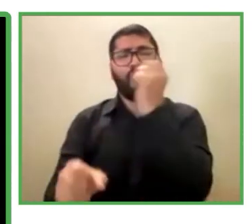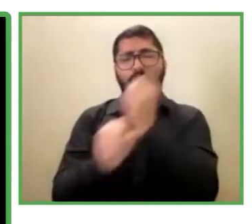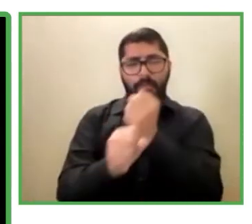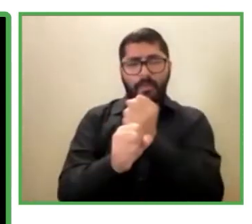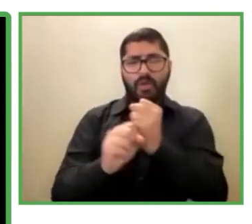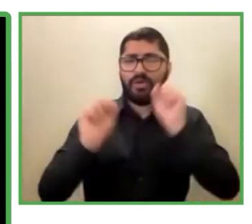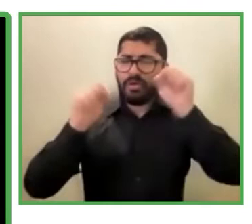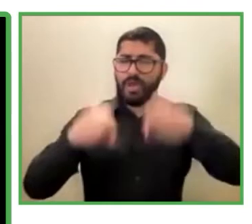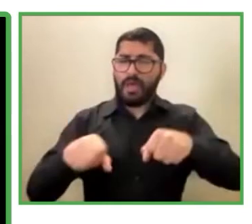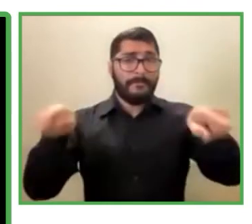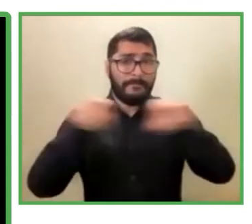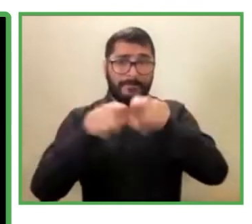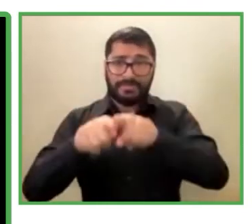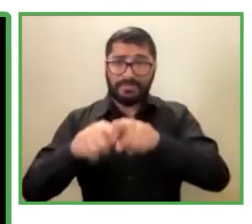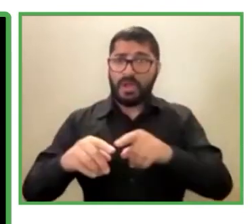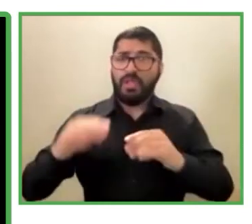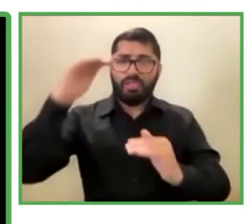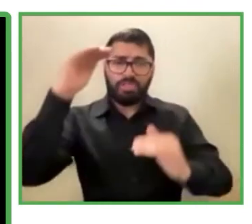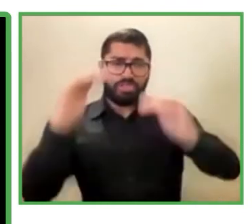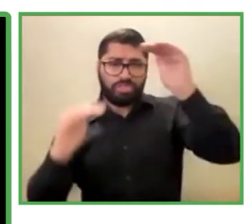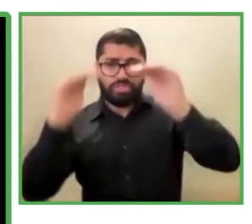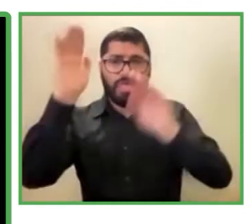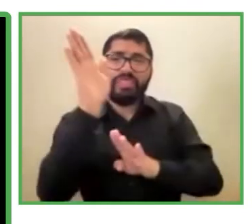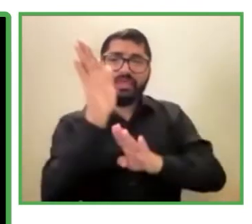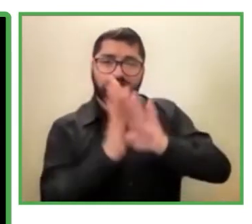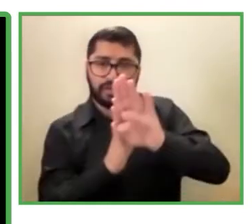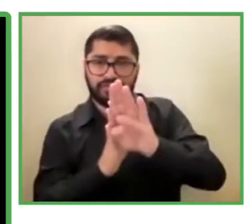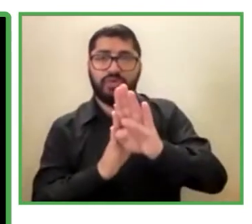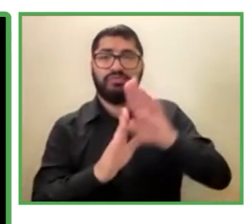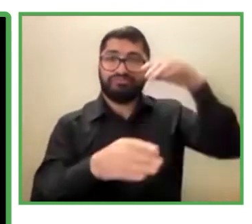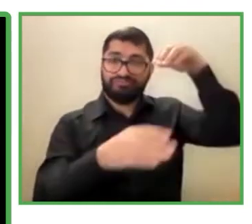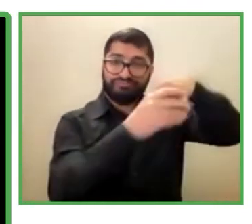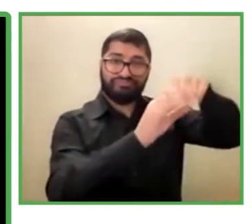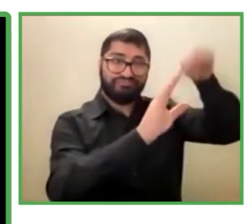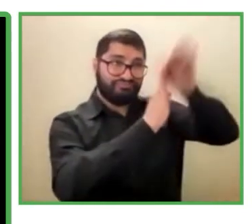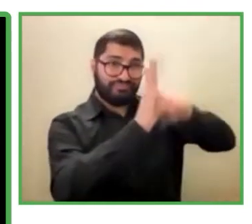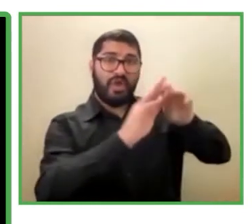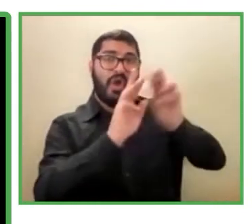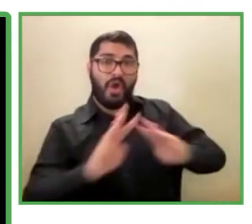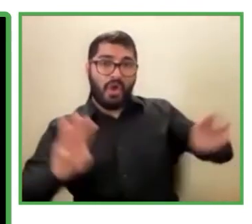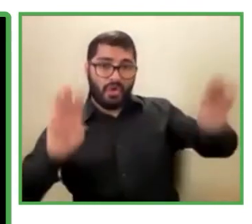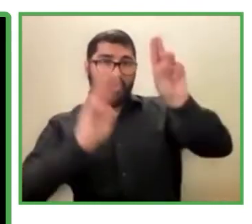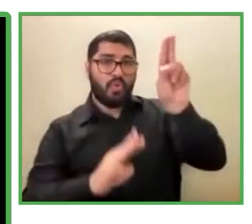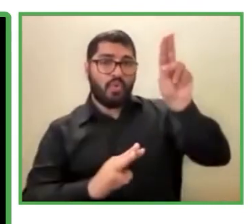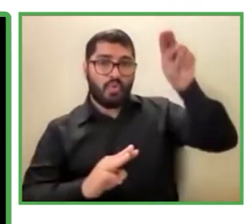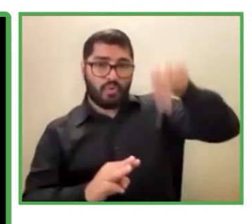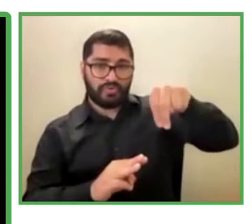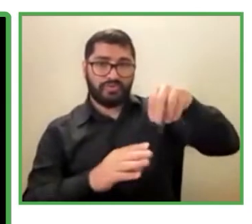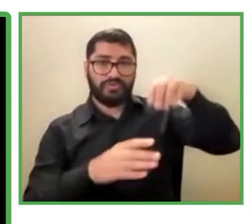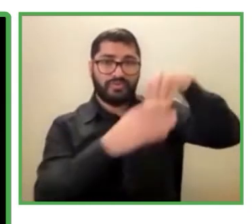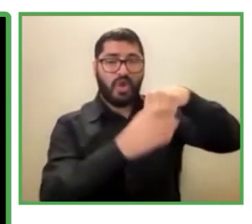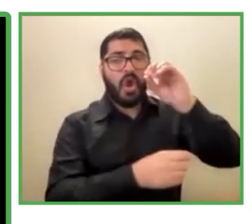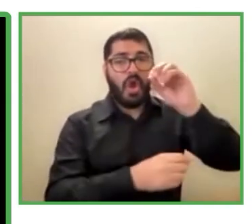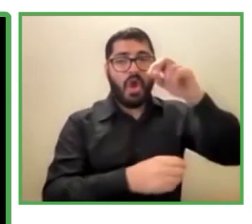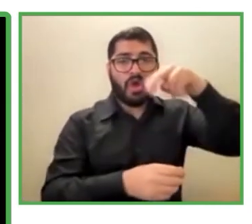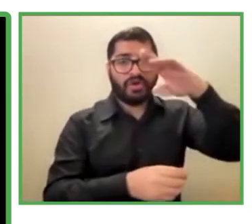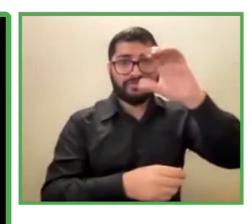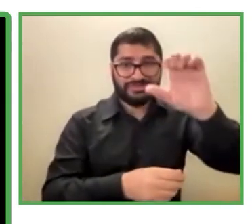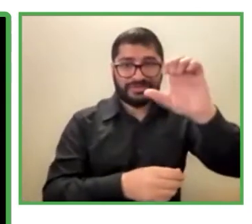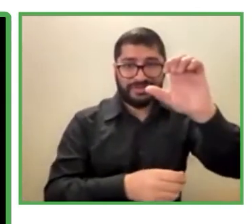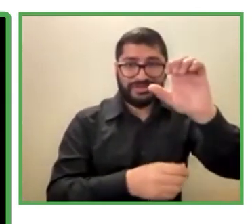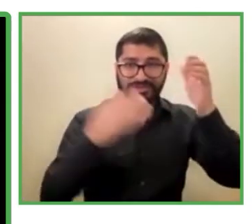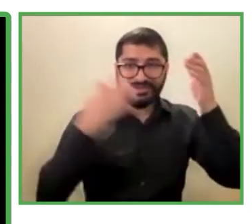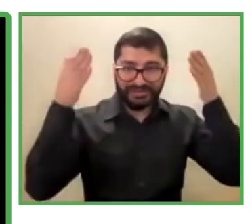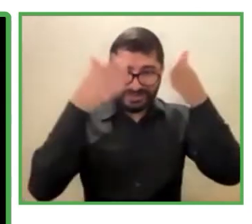estudios de la ONCE de España nos han ofrecido datos interesantes acerca del